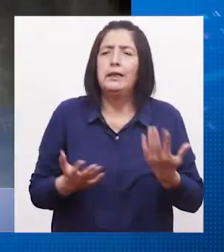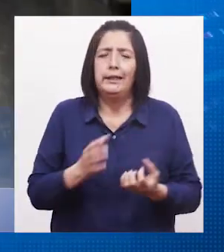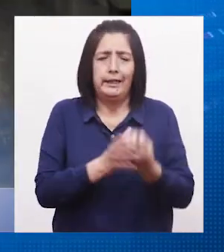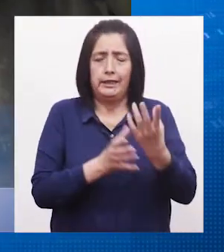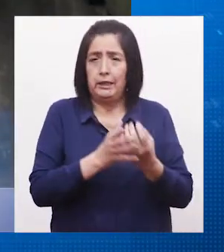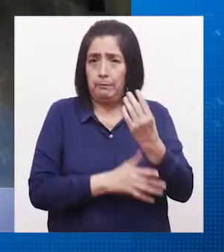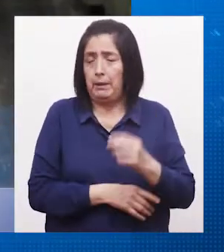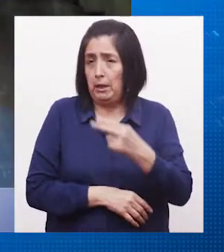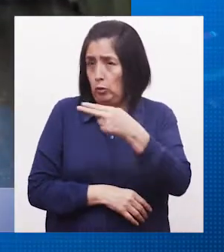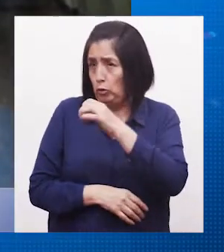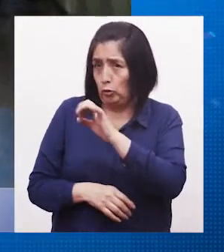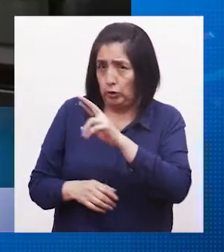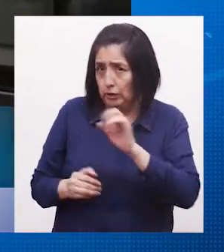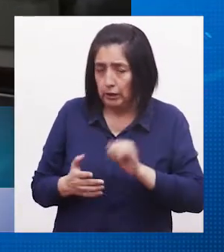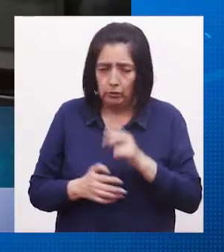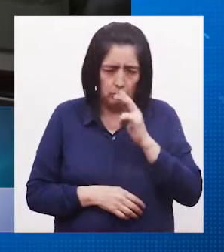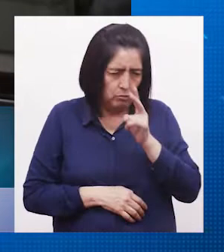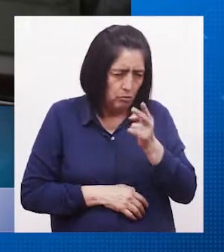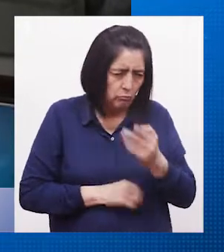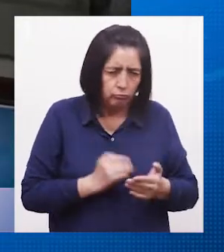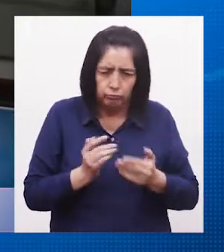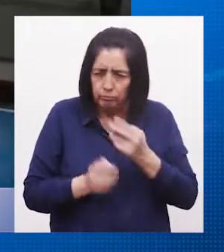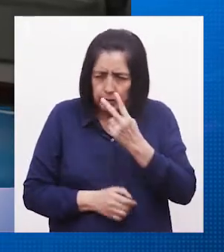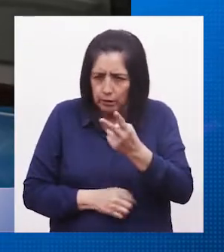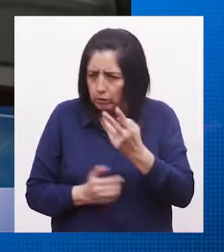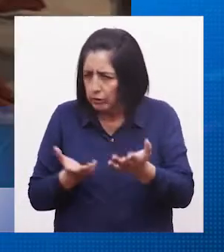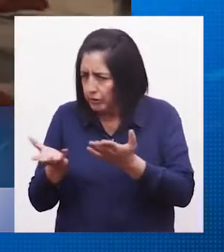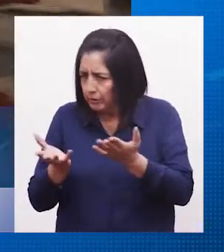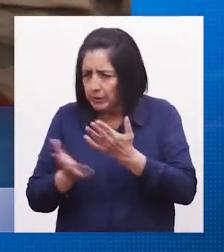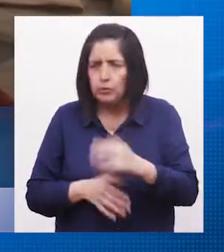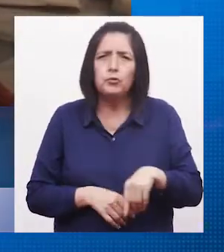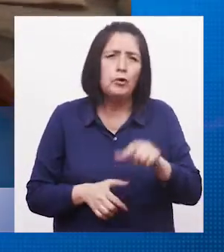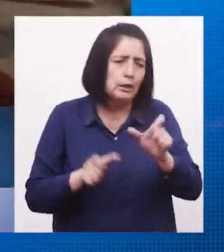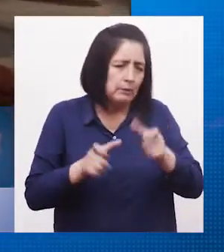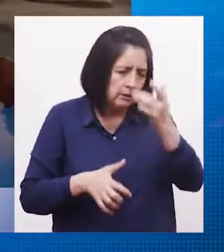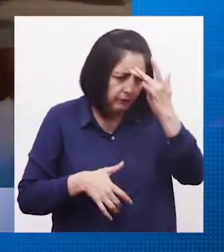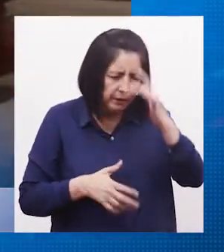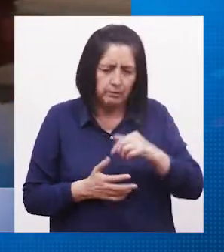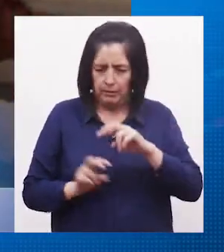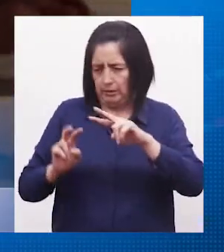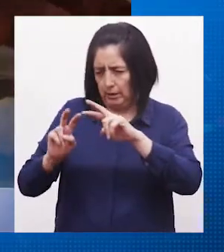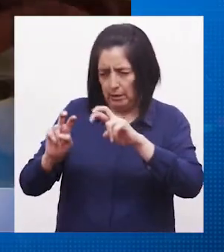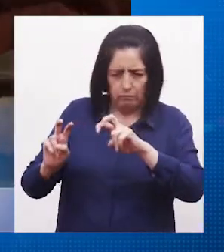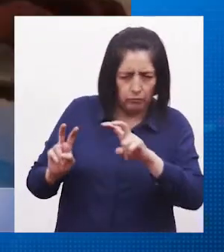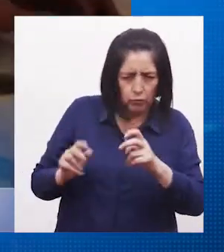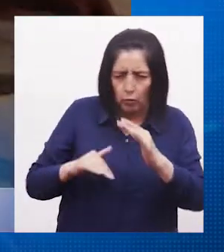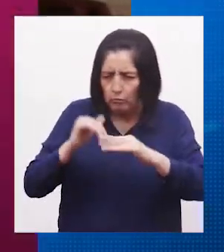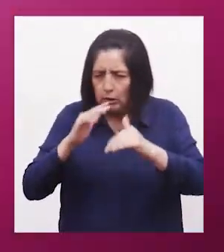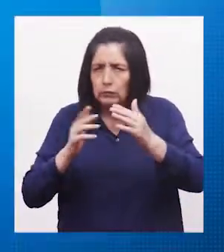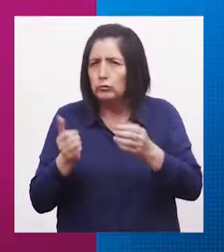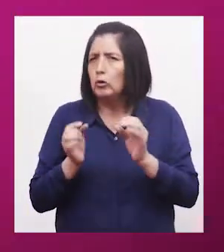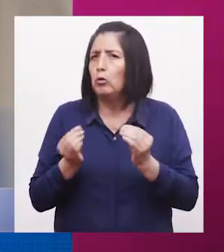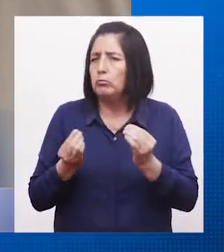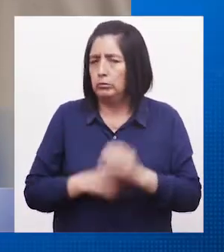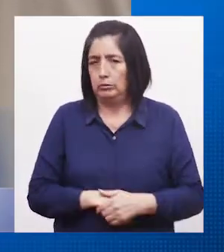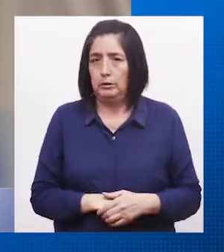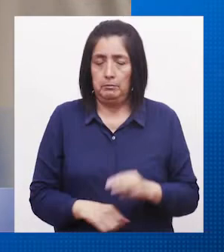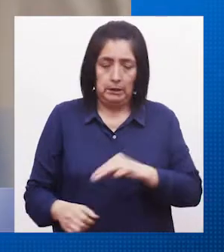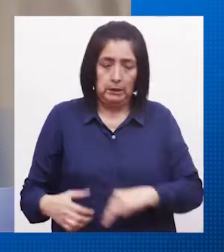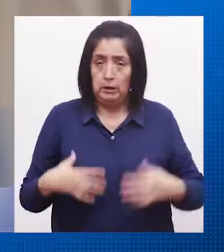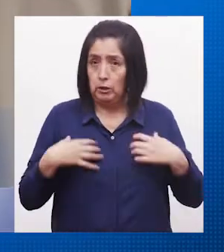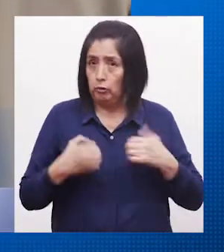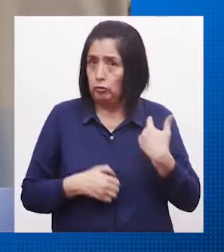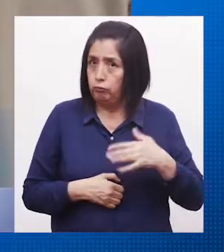Arequipo Durante el recorrido pudo supervisar la atención a los pacientes Y evaluar la situación actual de su infraestructura Minsa